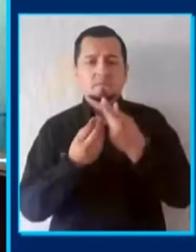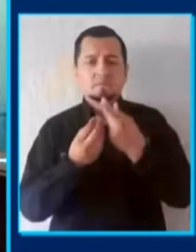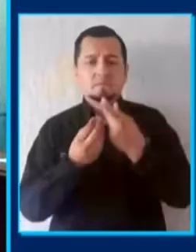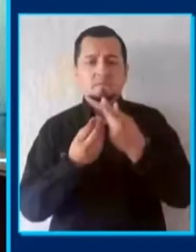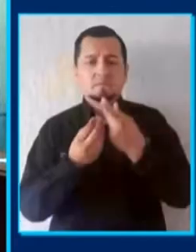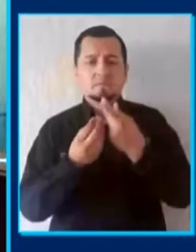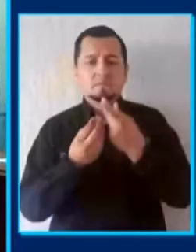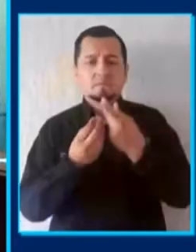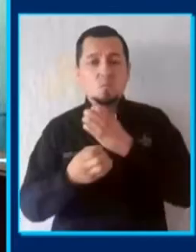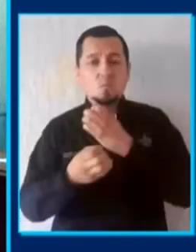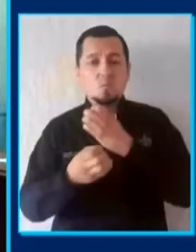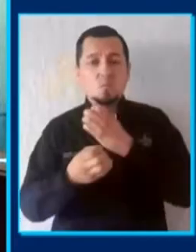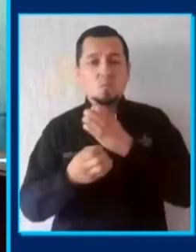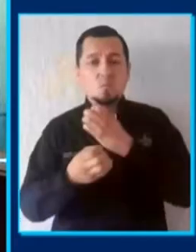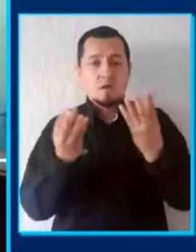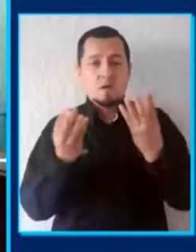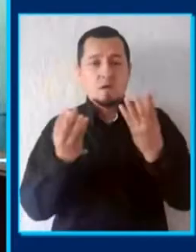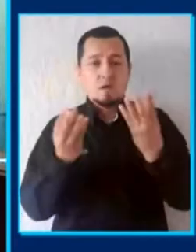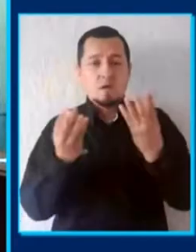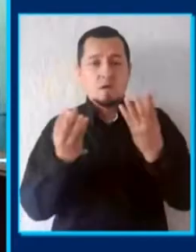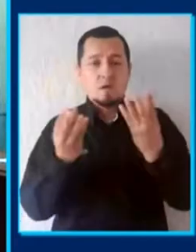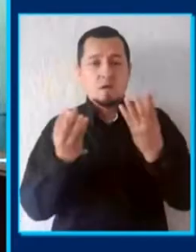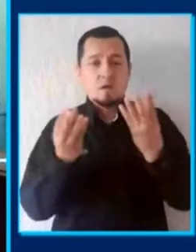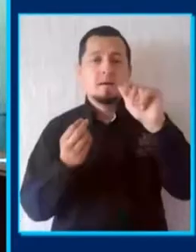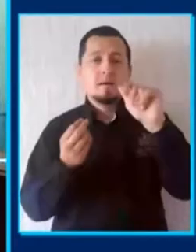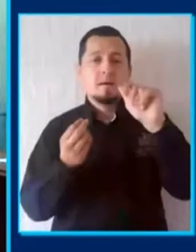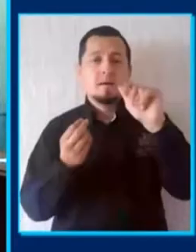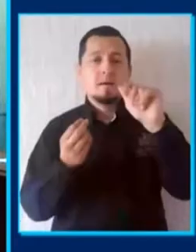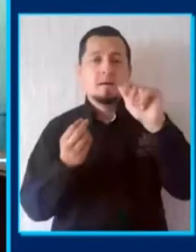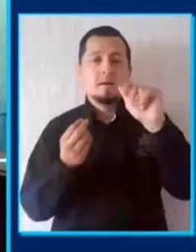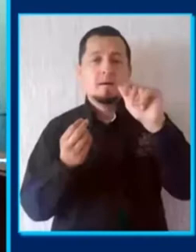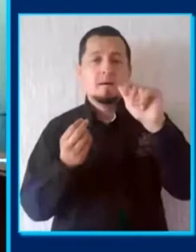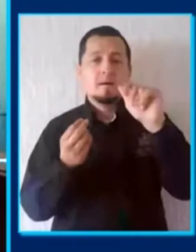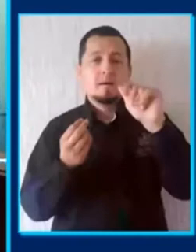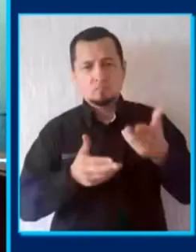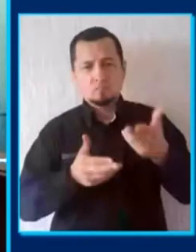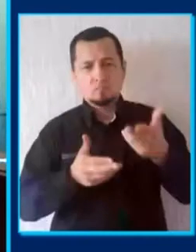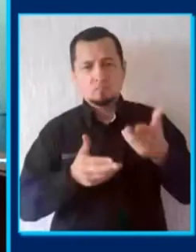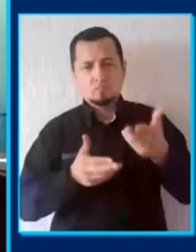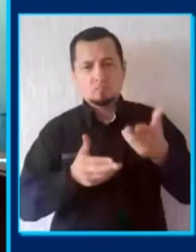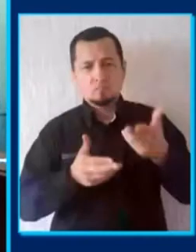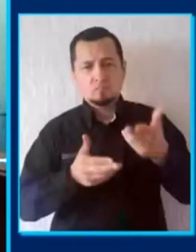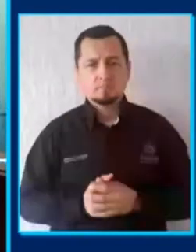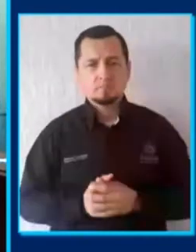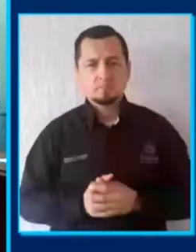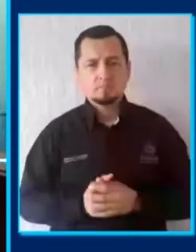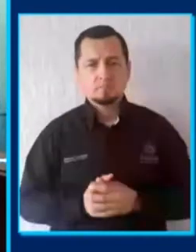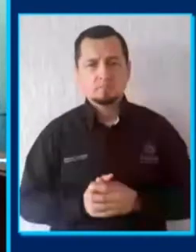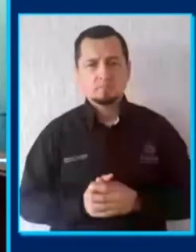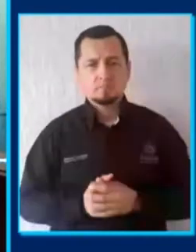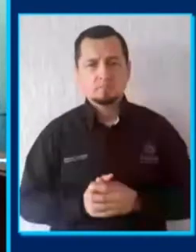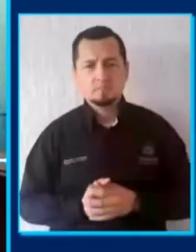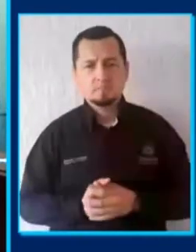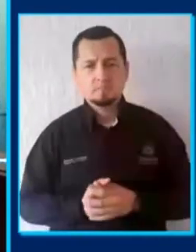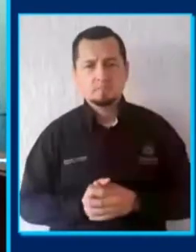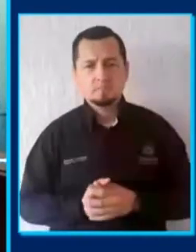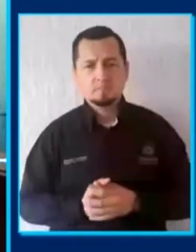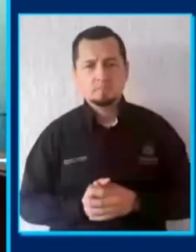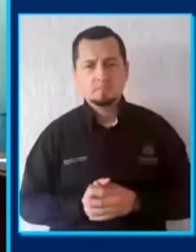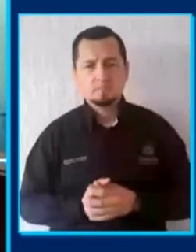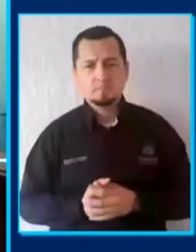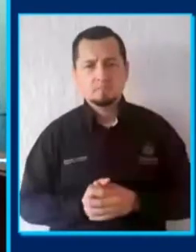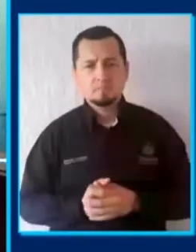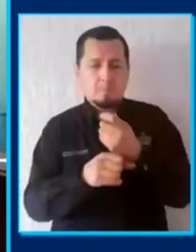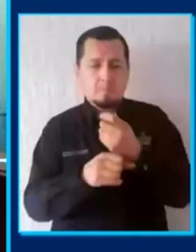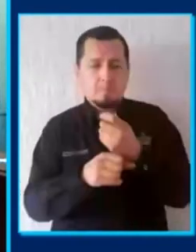Arroyo, para agradecer a la Secretaría de Educación Pública por sumar a la UDG como sede de este esfuerzo colectivo de la campaña